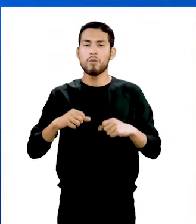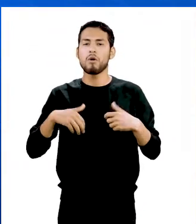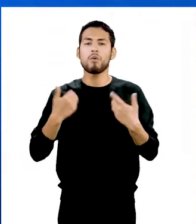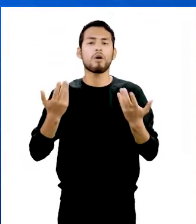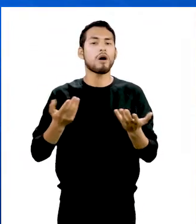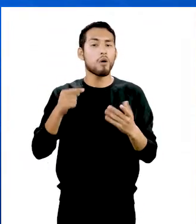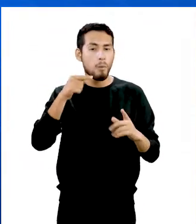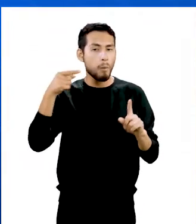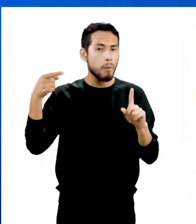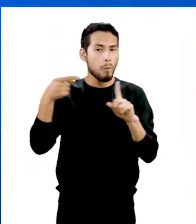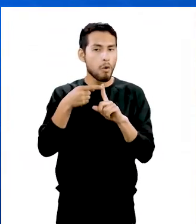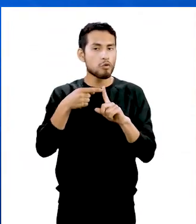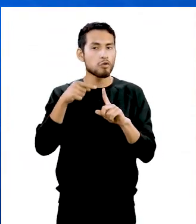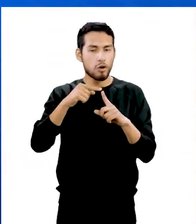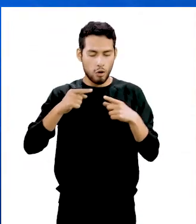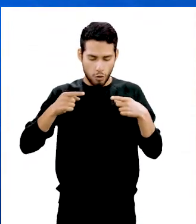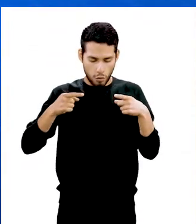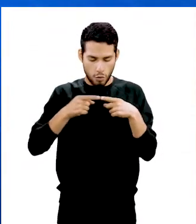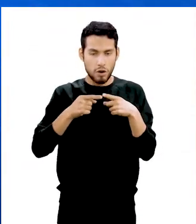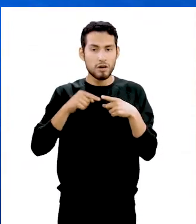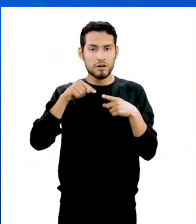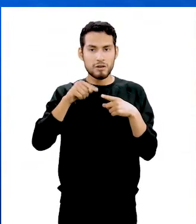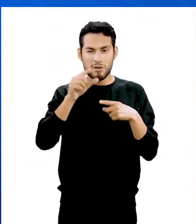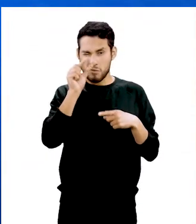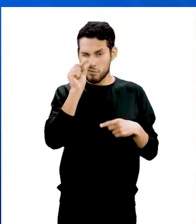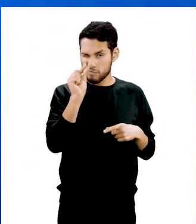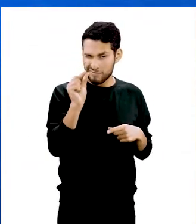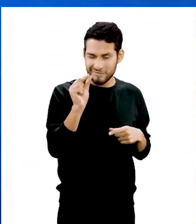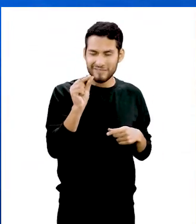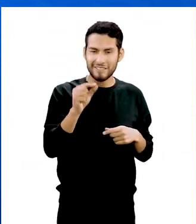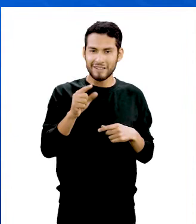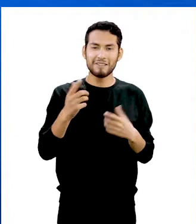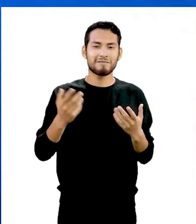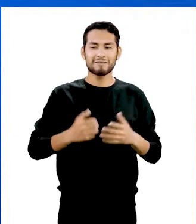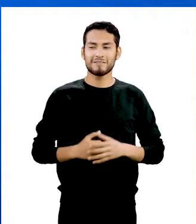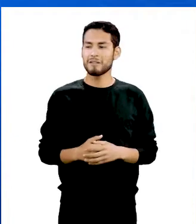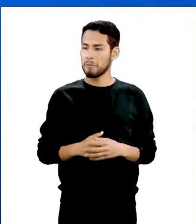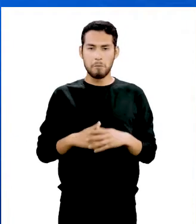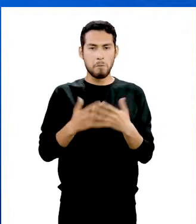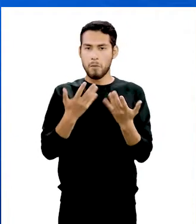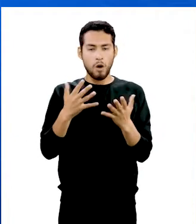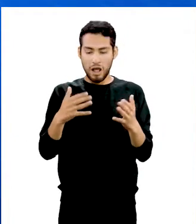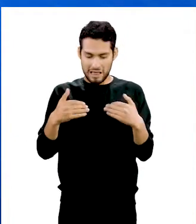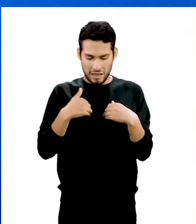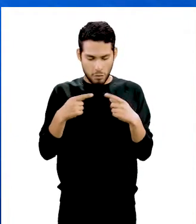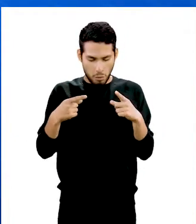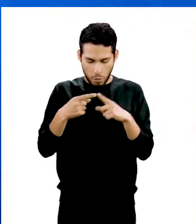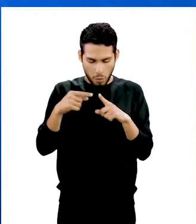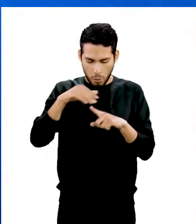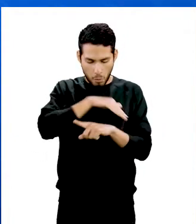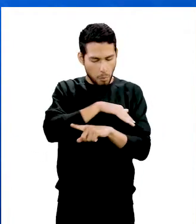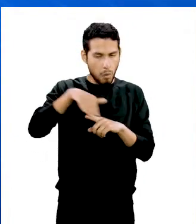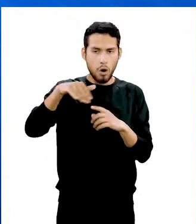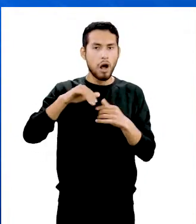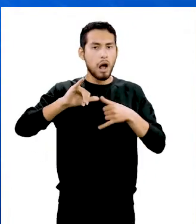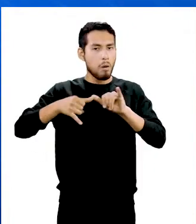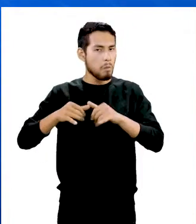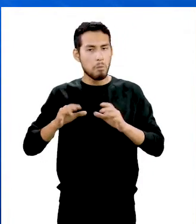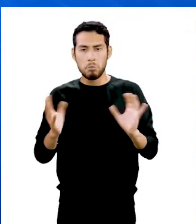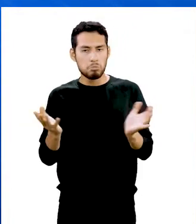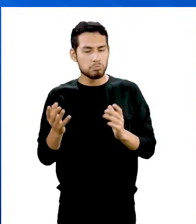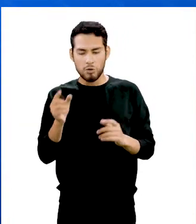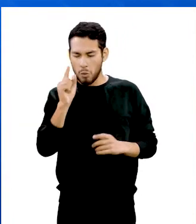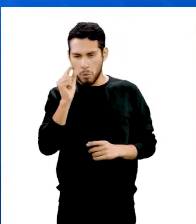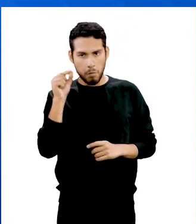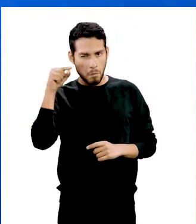empecemos con el punto. Que es el objeto más pequeño del espacio. No tiene dimensión, ni longitud, ni